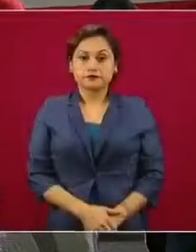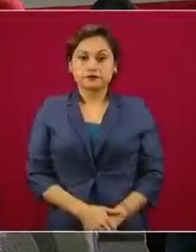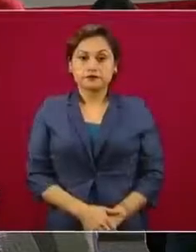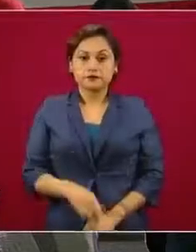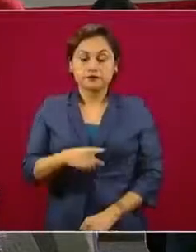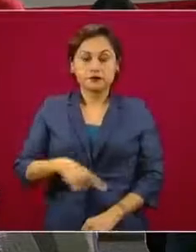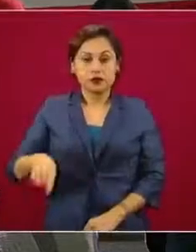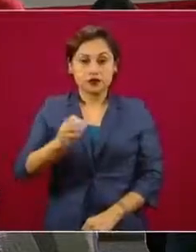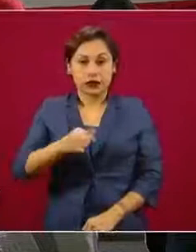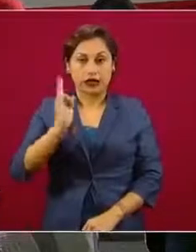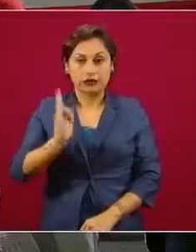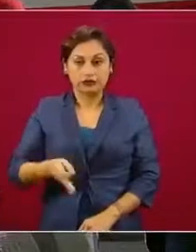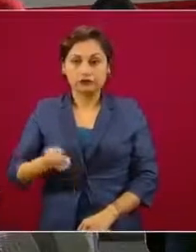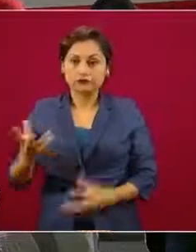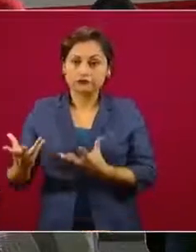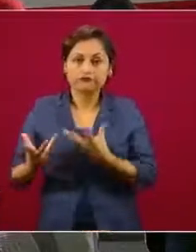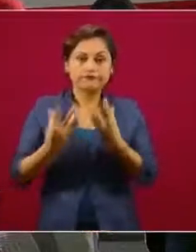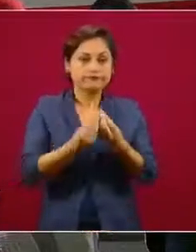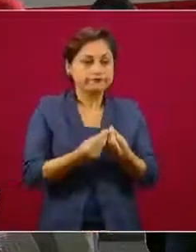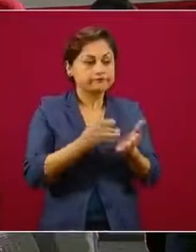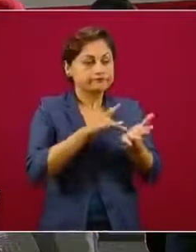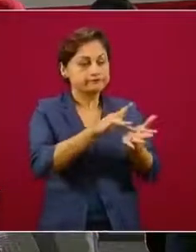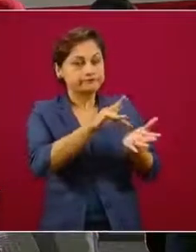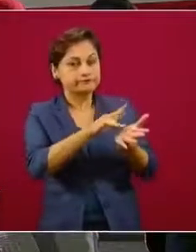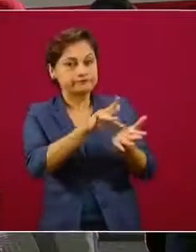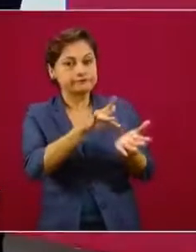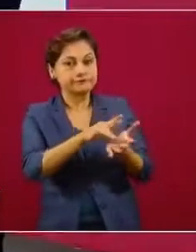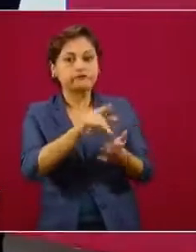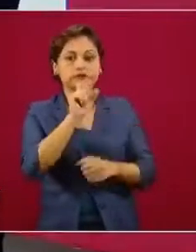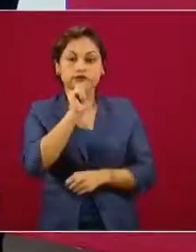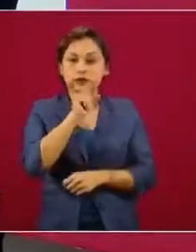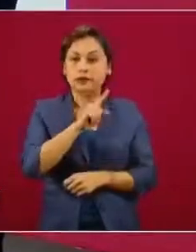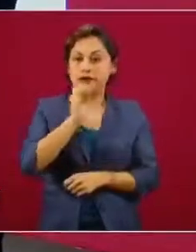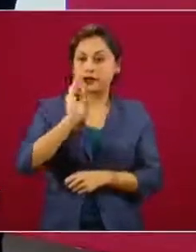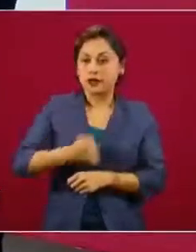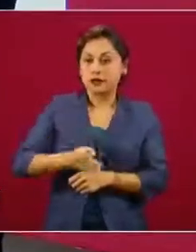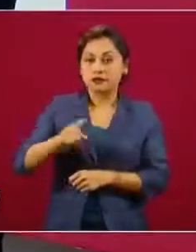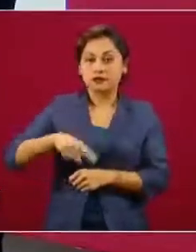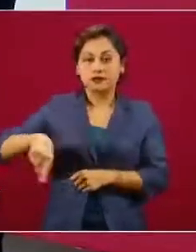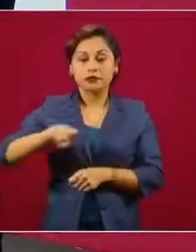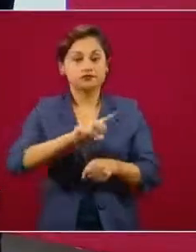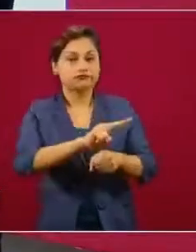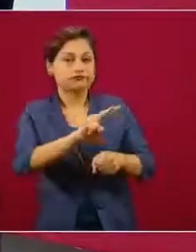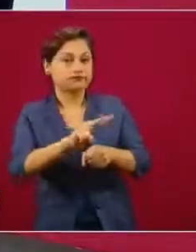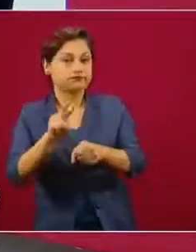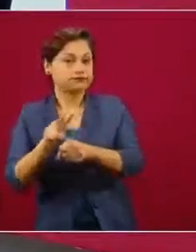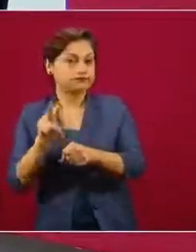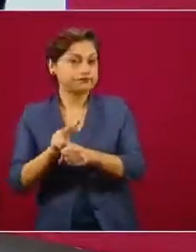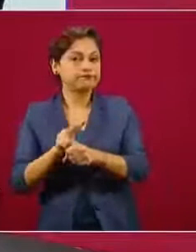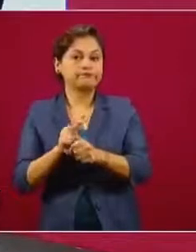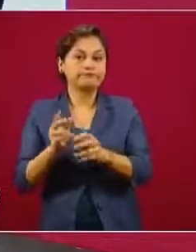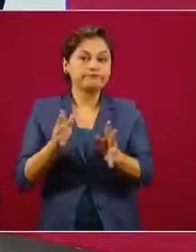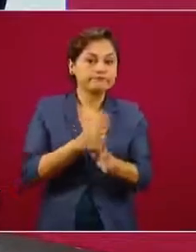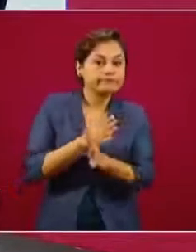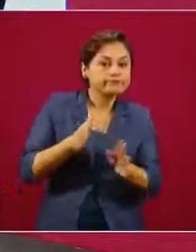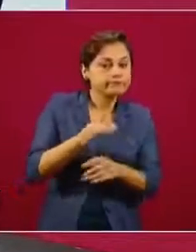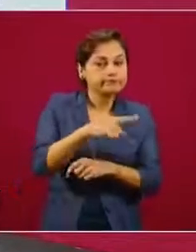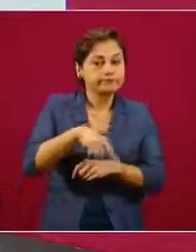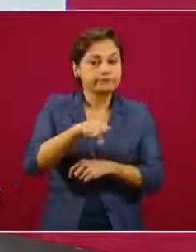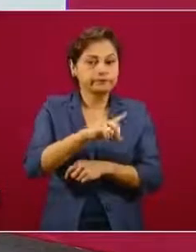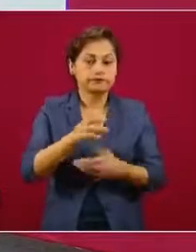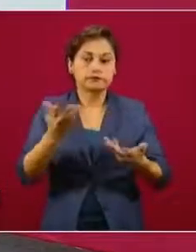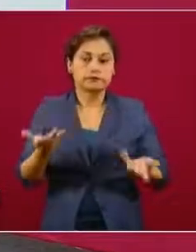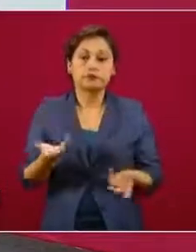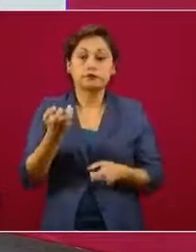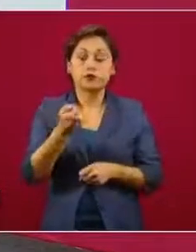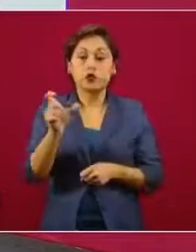asesoramiento y también aceptan algo más, que haya inspecciones aleatorias. Y en esas inspecciones aleatorias, en caso de incumplimiento, se procede